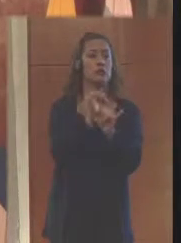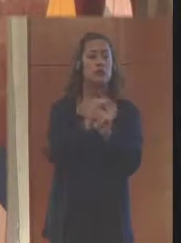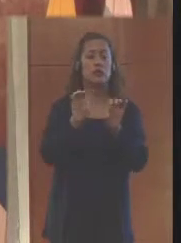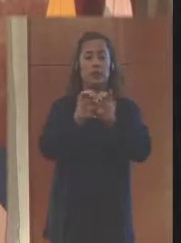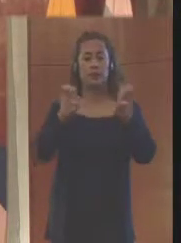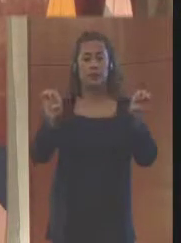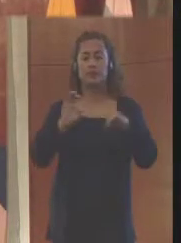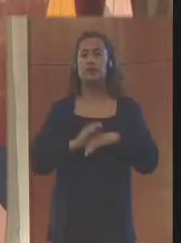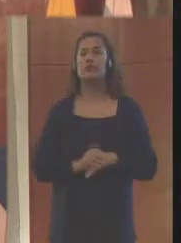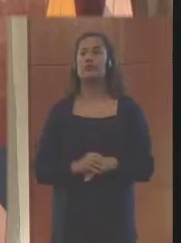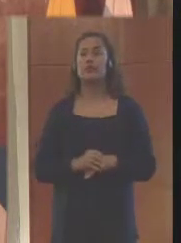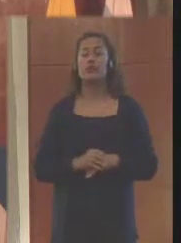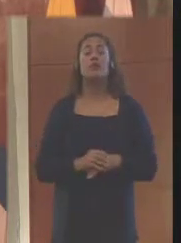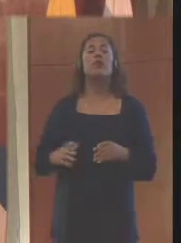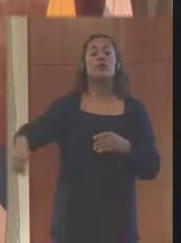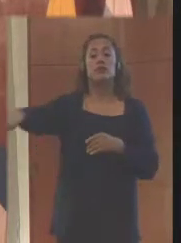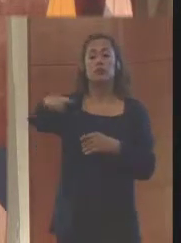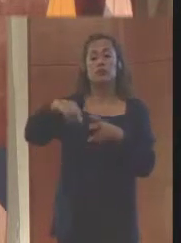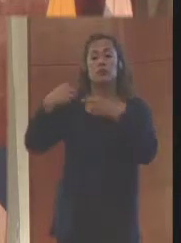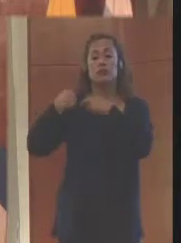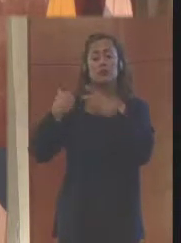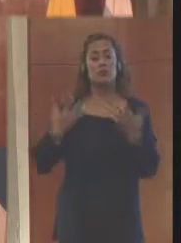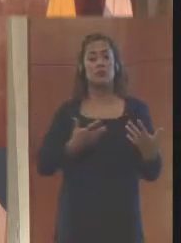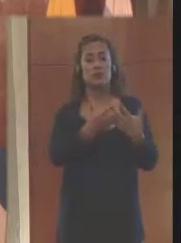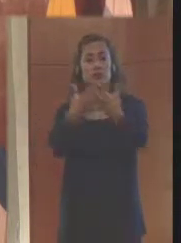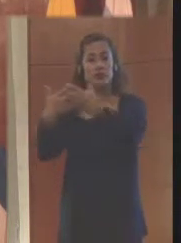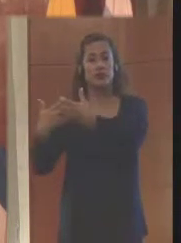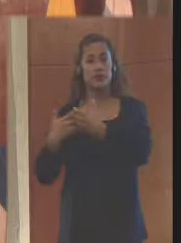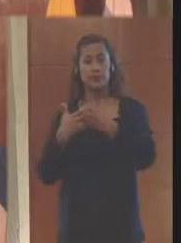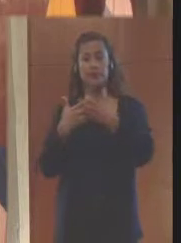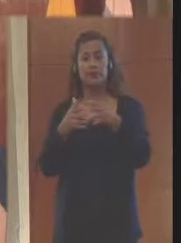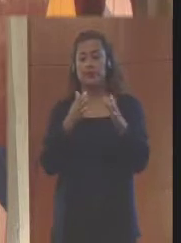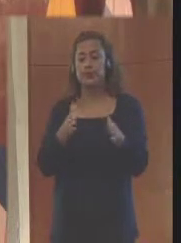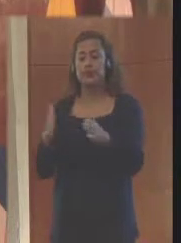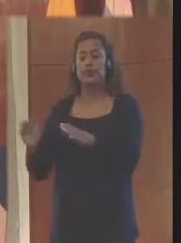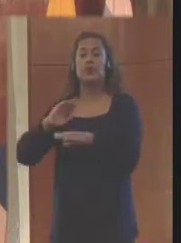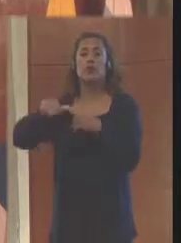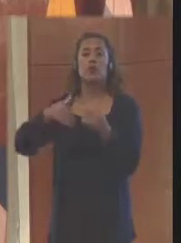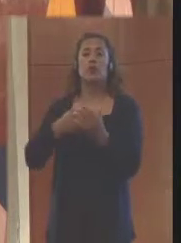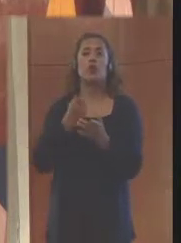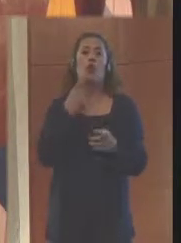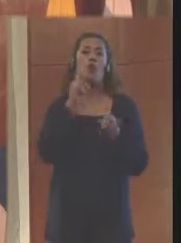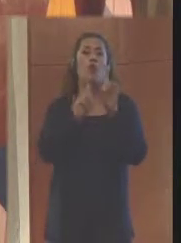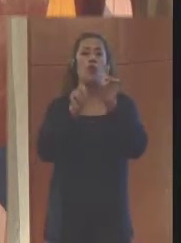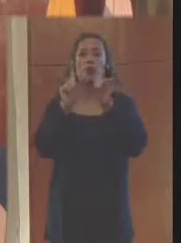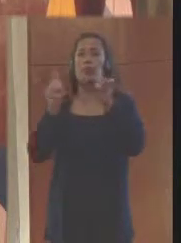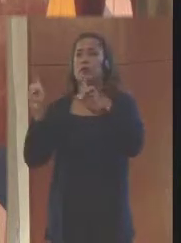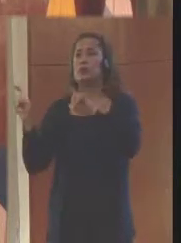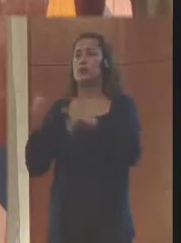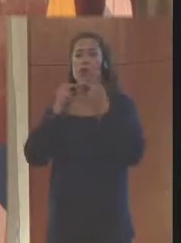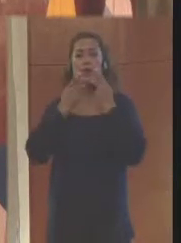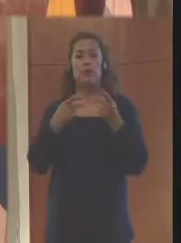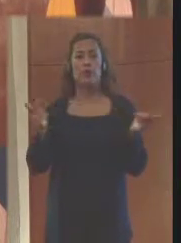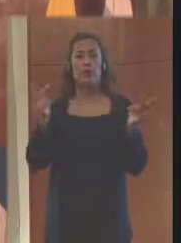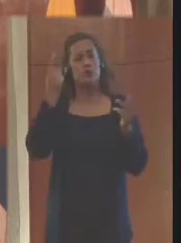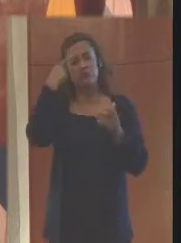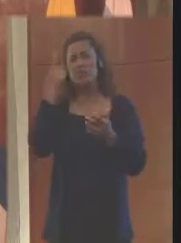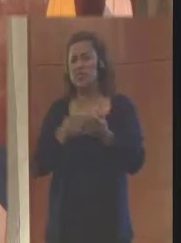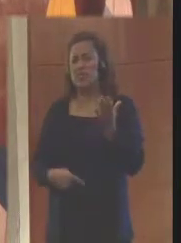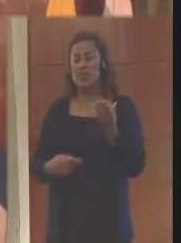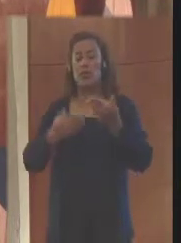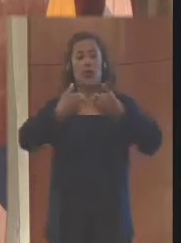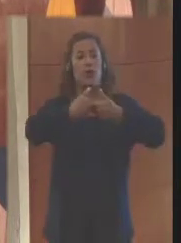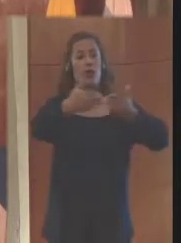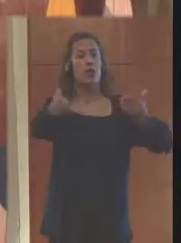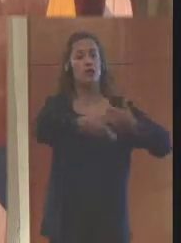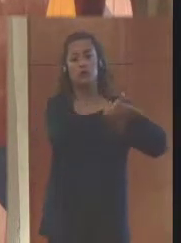De igual manera, Responsabilidad Integral tiene una herramienta valiosa que son los paneles de consulta pública. Es abrir las puertas para que